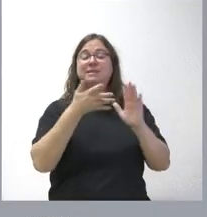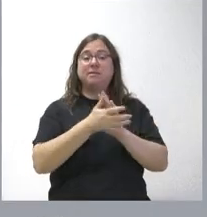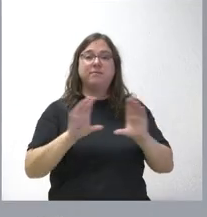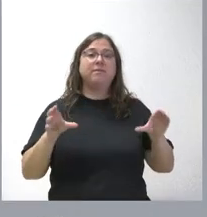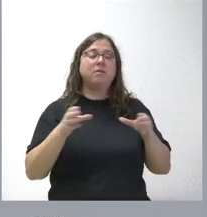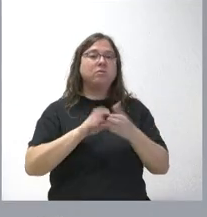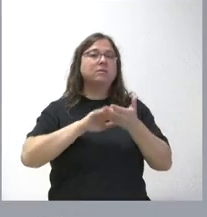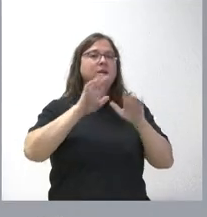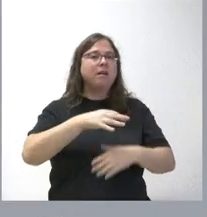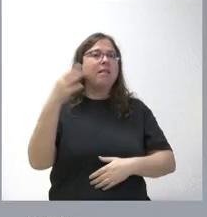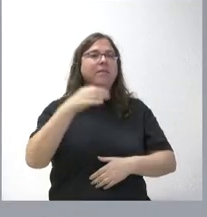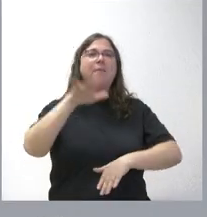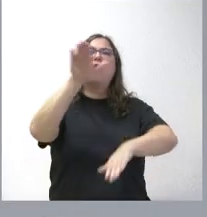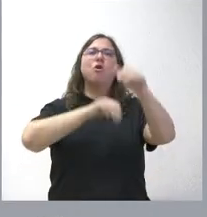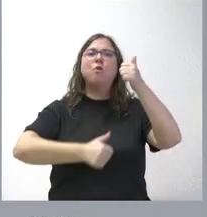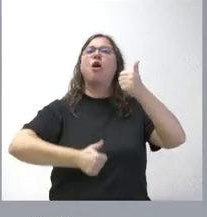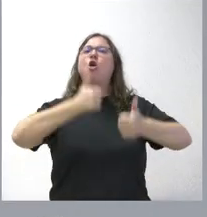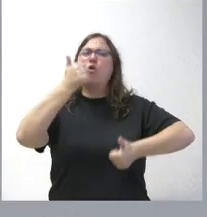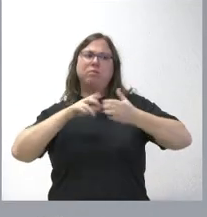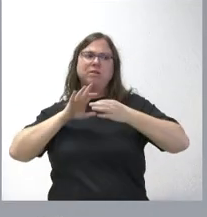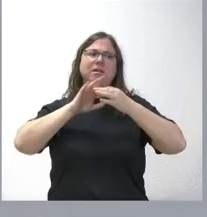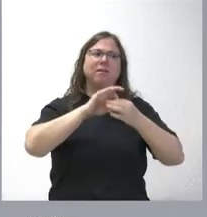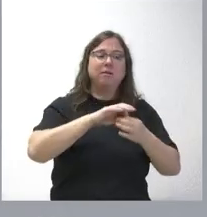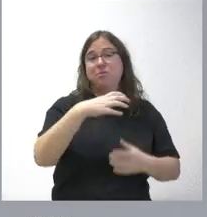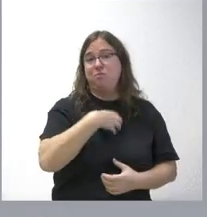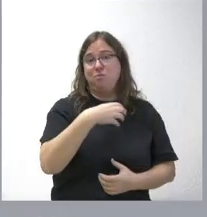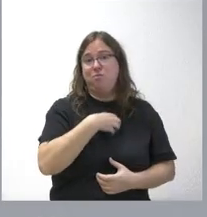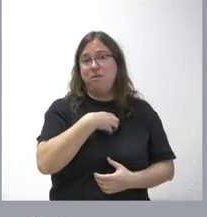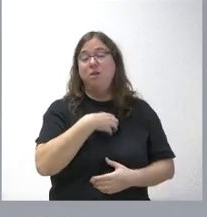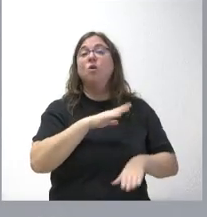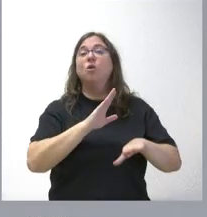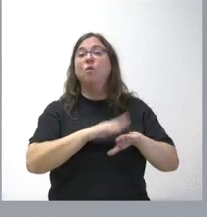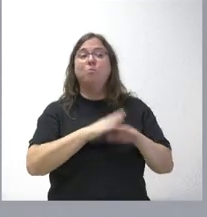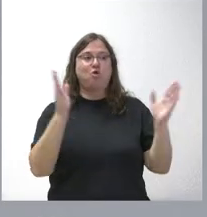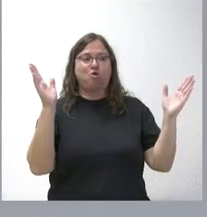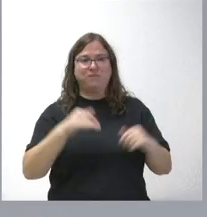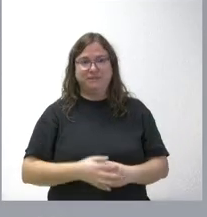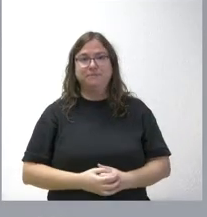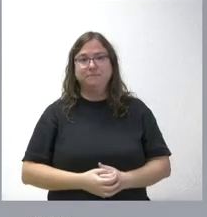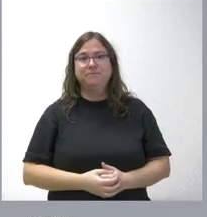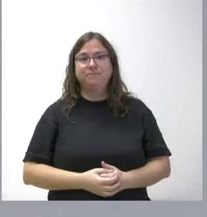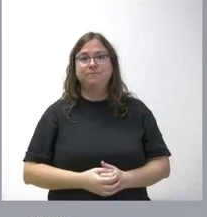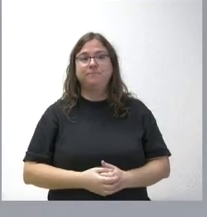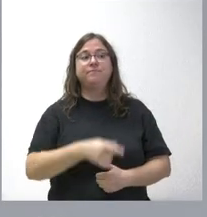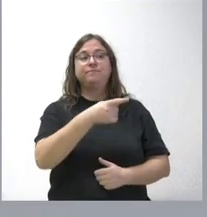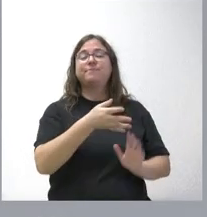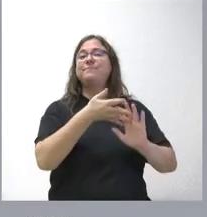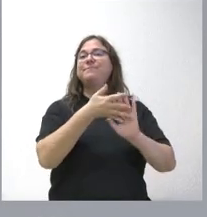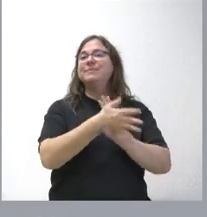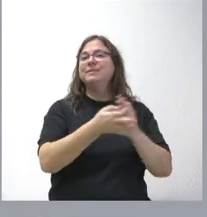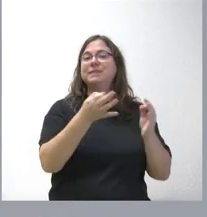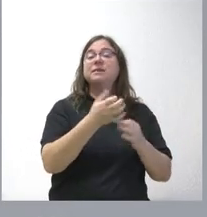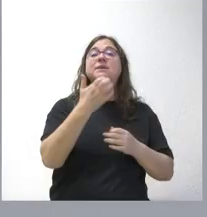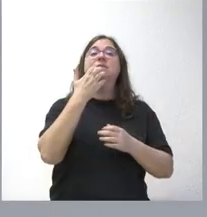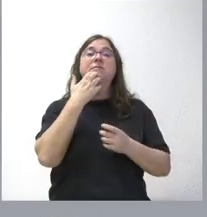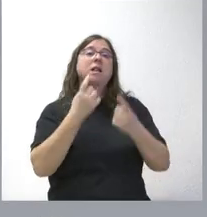Castilla y León no va a poder convocar unas oposiciones a calculistas, porque, como tal, no existe el cuerpo. Esto no quiere decir que, si